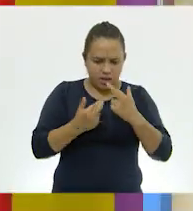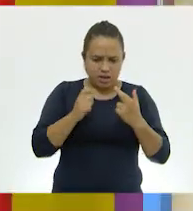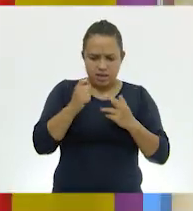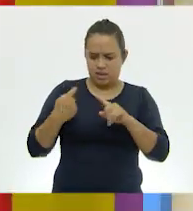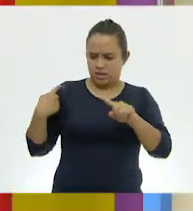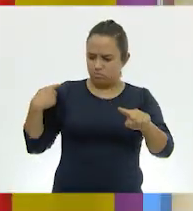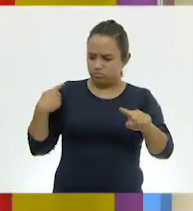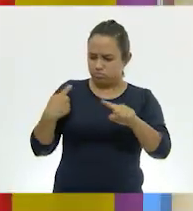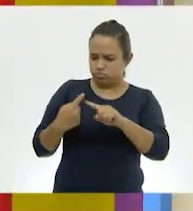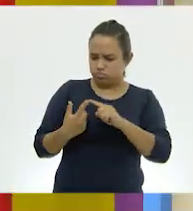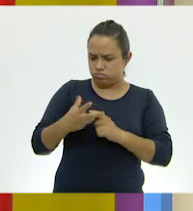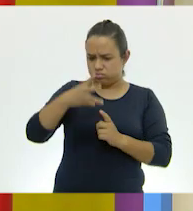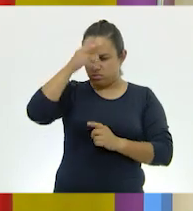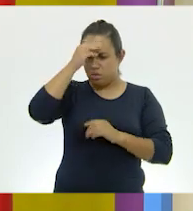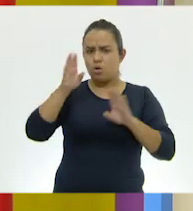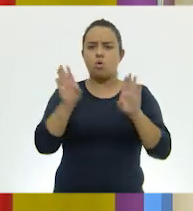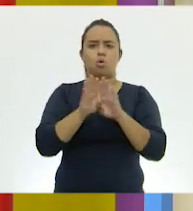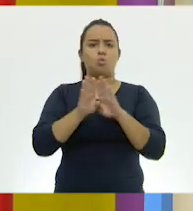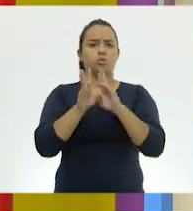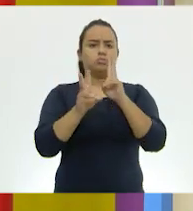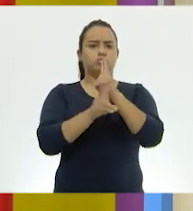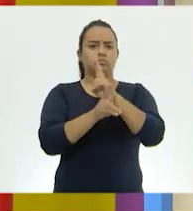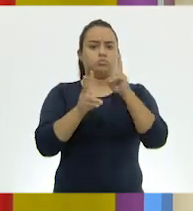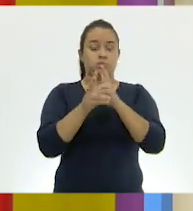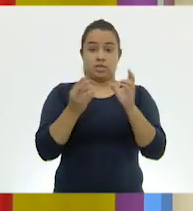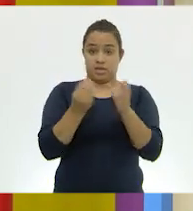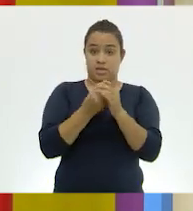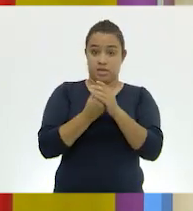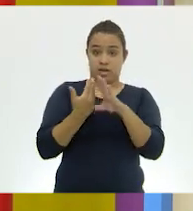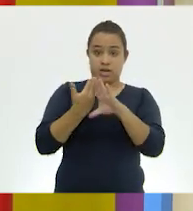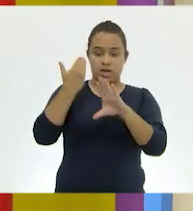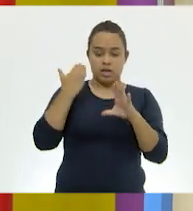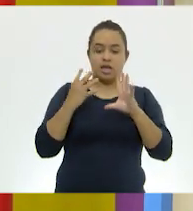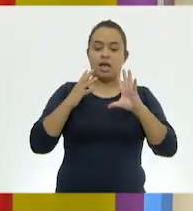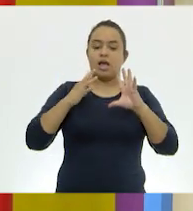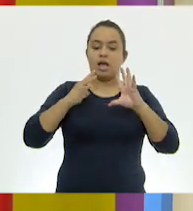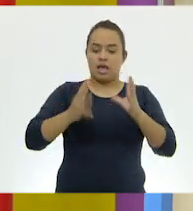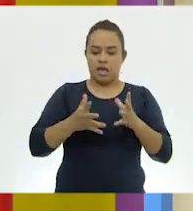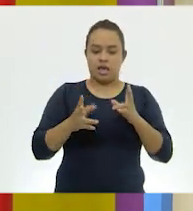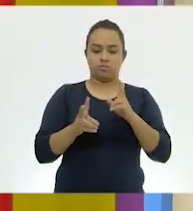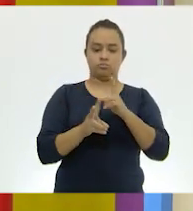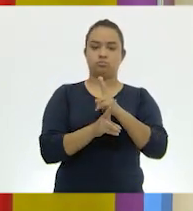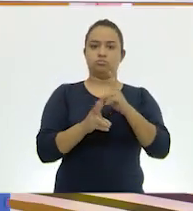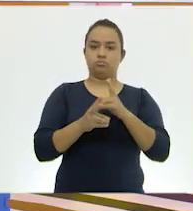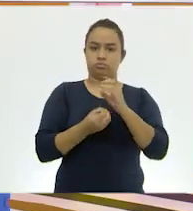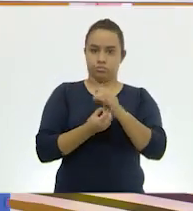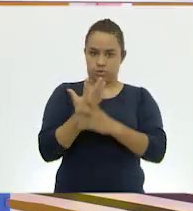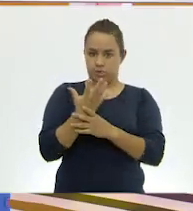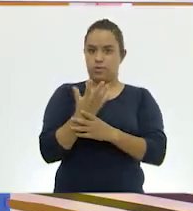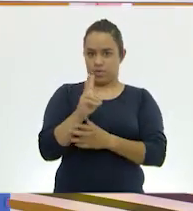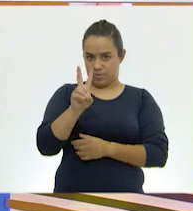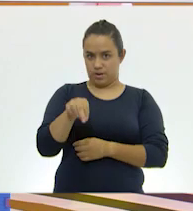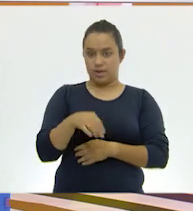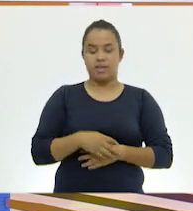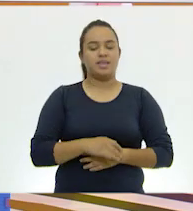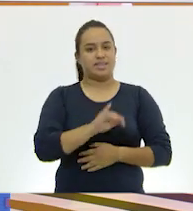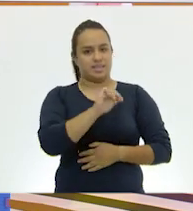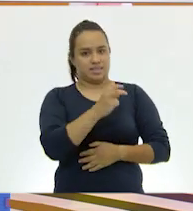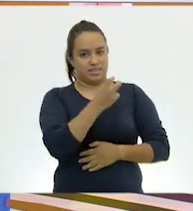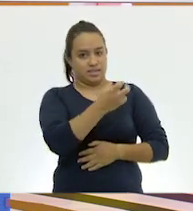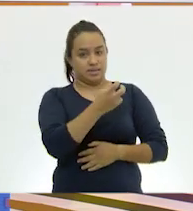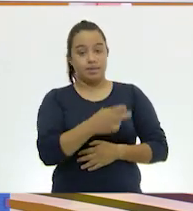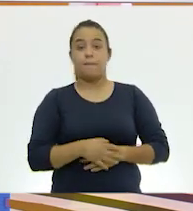que hemos aprendido acerca de la respiración. Porque en la clase pasada ya vimos un nuevo tipo de respiración, ¿verdad? Exactamente. Muy bien,